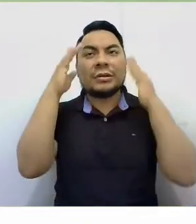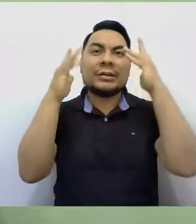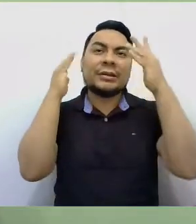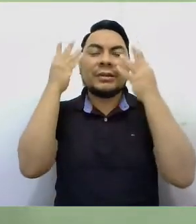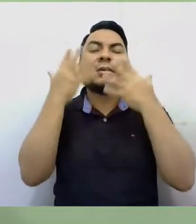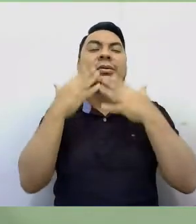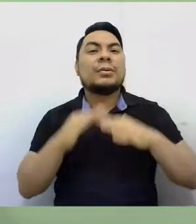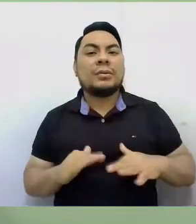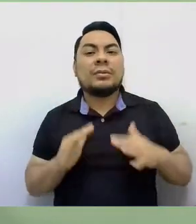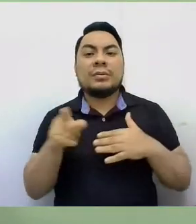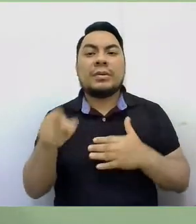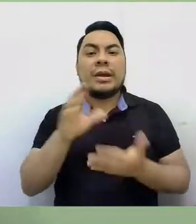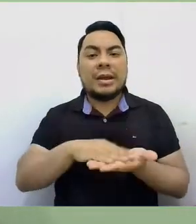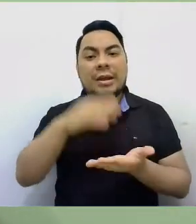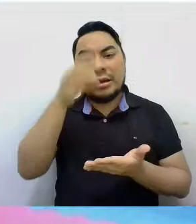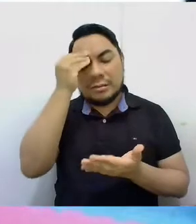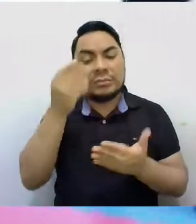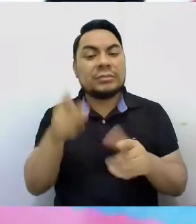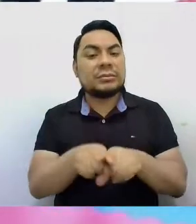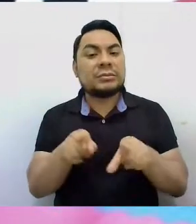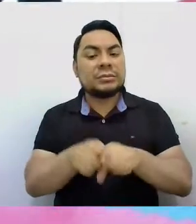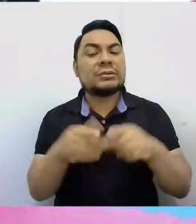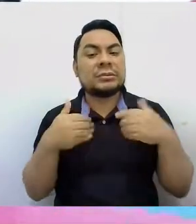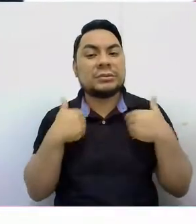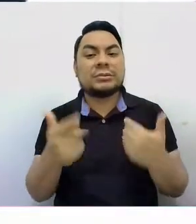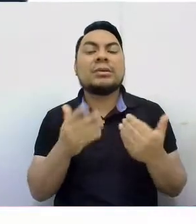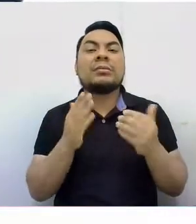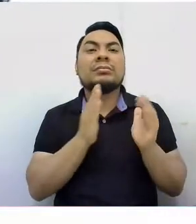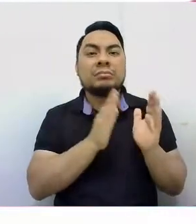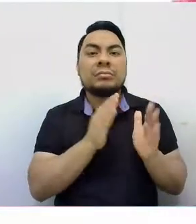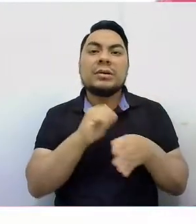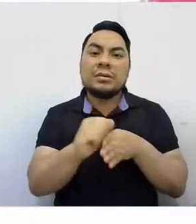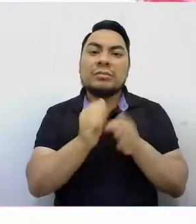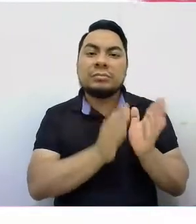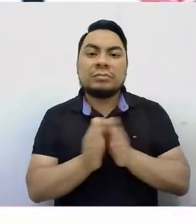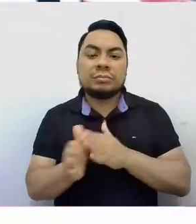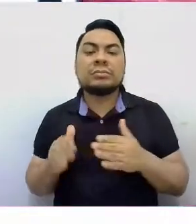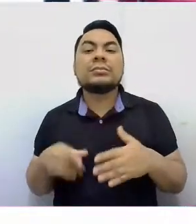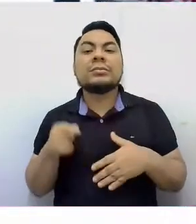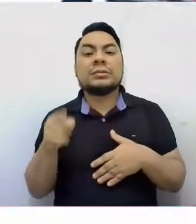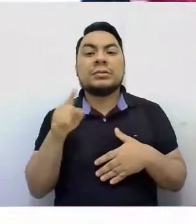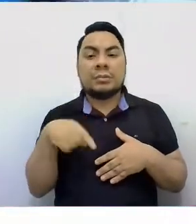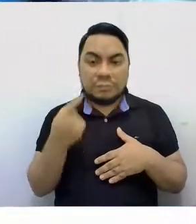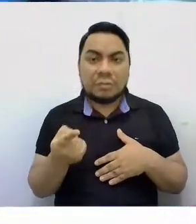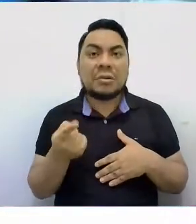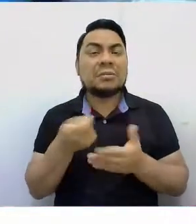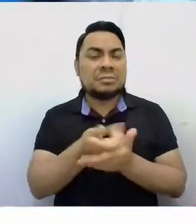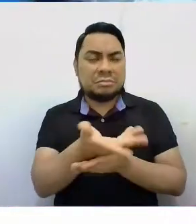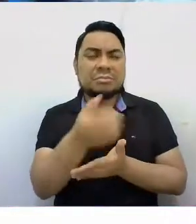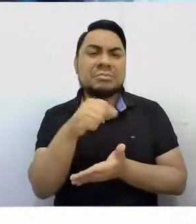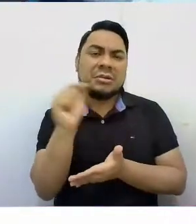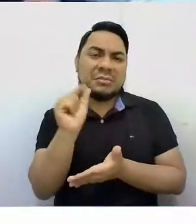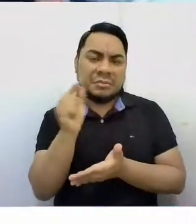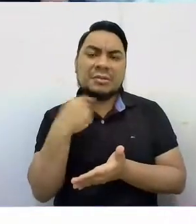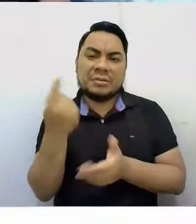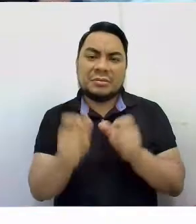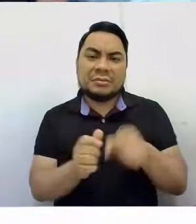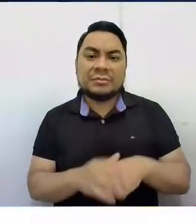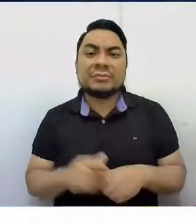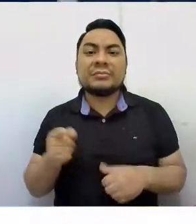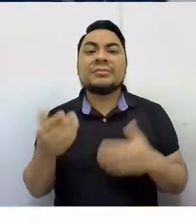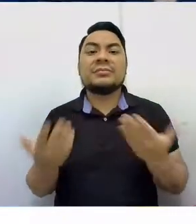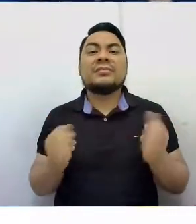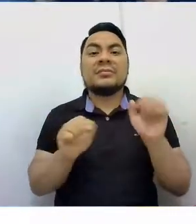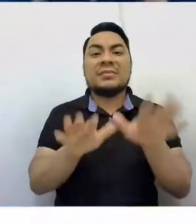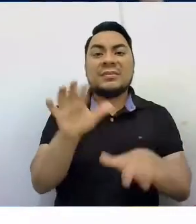ellos aprender y también tener una disciplina, ¿no? Se puede pagar al alcance de todos. Accede desde 15 soles al